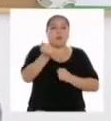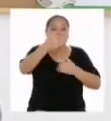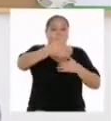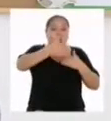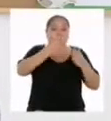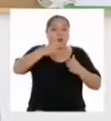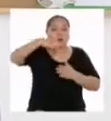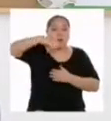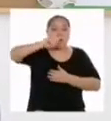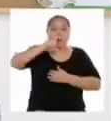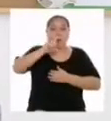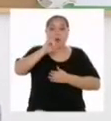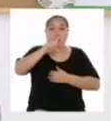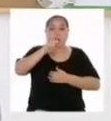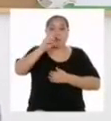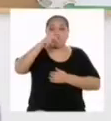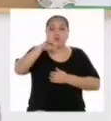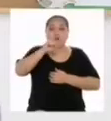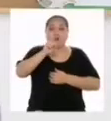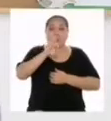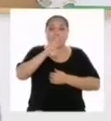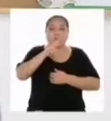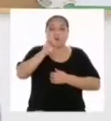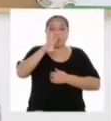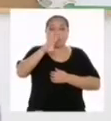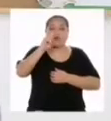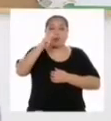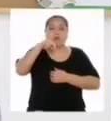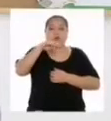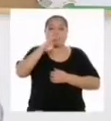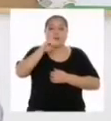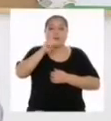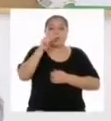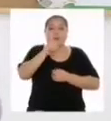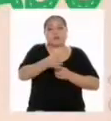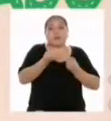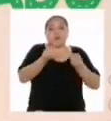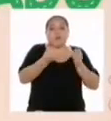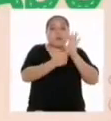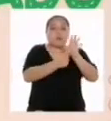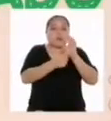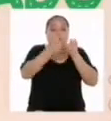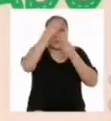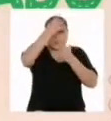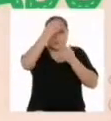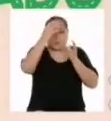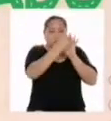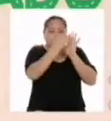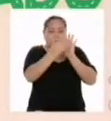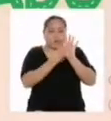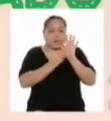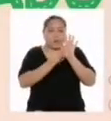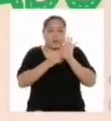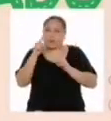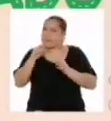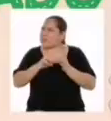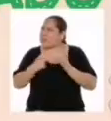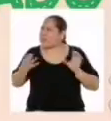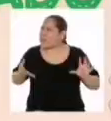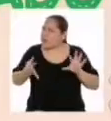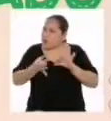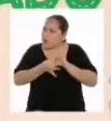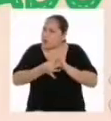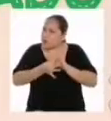polígonos de frecuencias muestran cómo oscilan los datos entre los intervalos de datos agrupados. ¿Eso quiere decir que son complementarios?